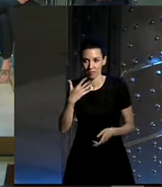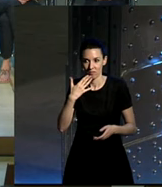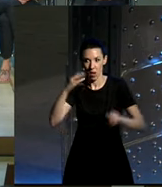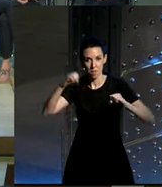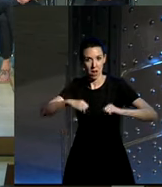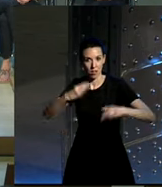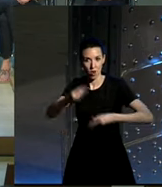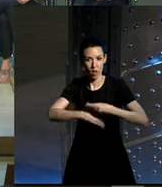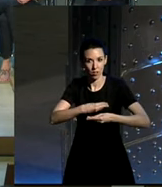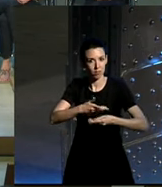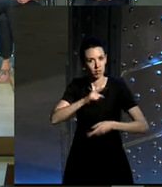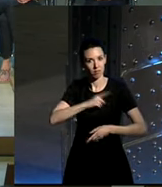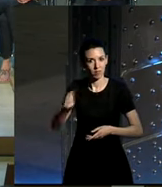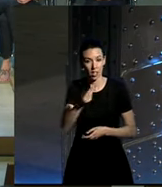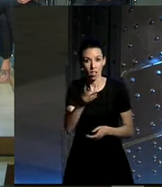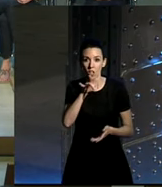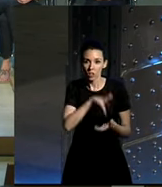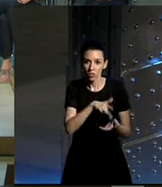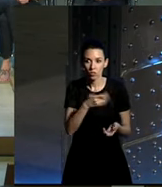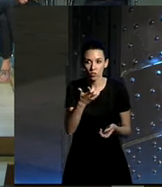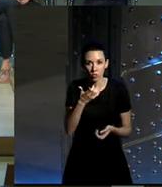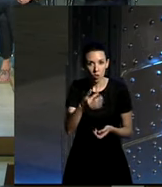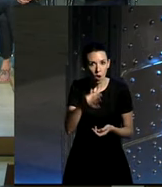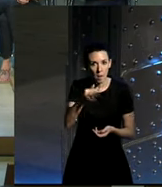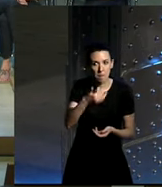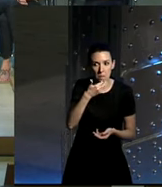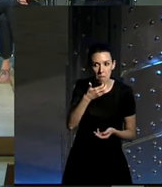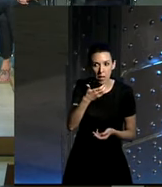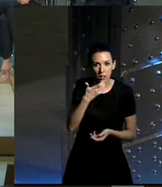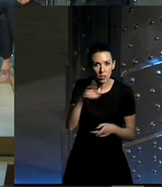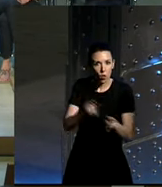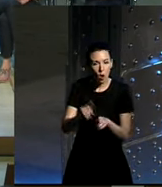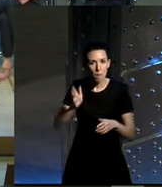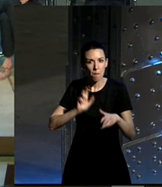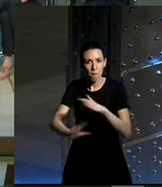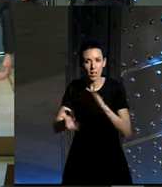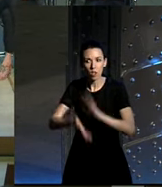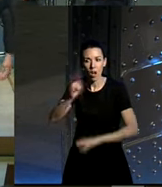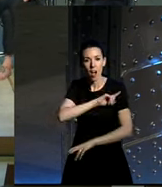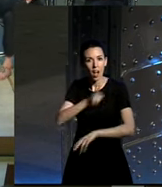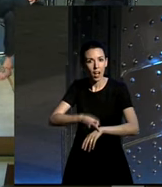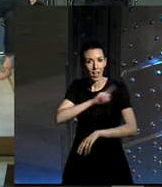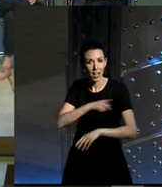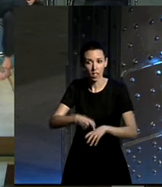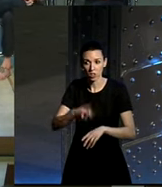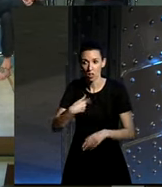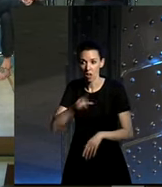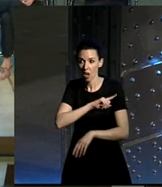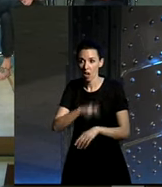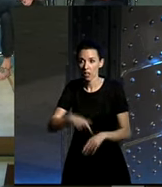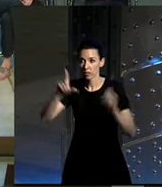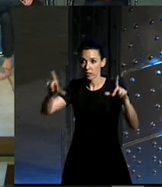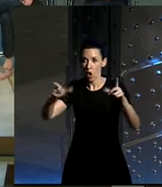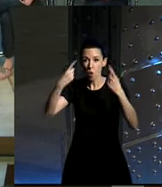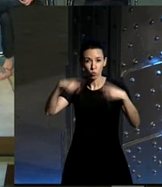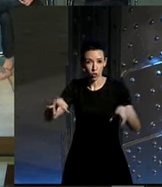y lo haces todos hemos tenido además esa epifanía yo también iba en metro a un gimnasio en el que me metía dentro de un gimnasio a mirar una pantalla con una